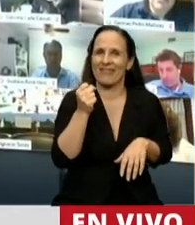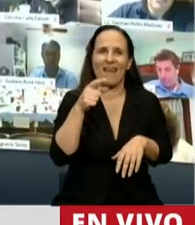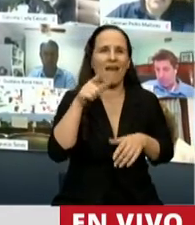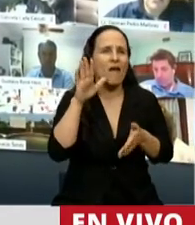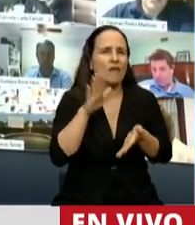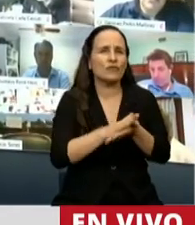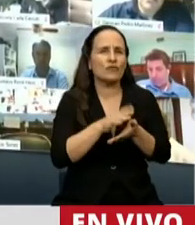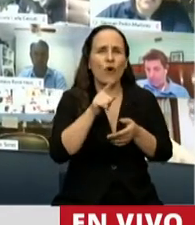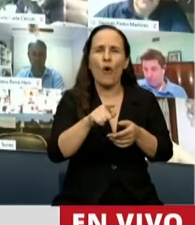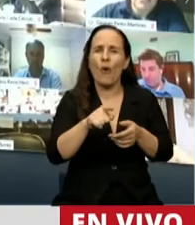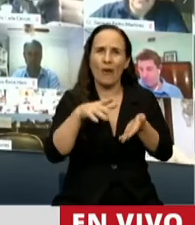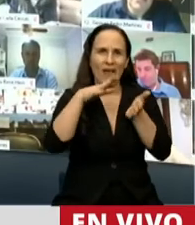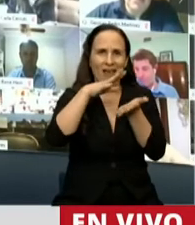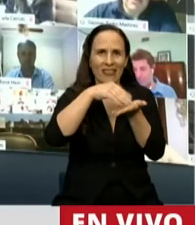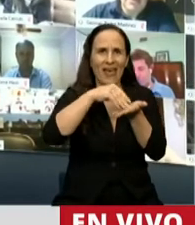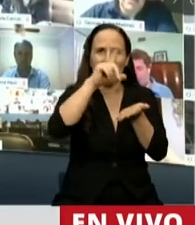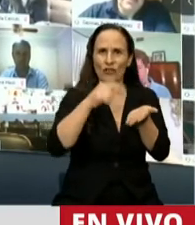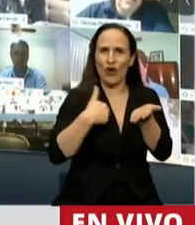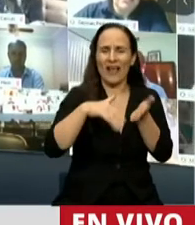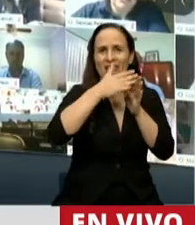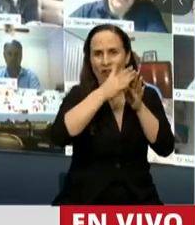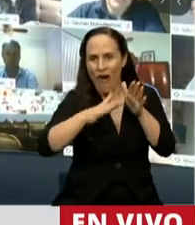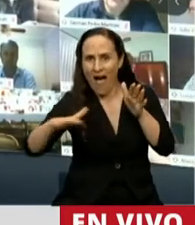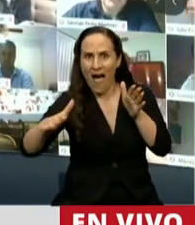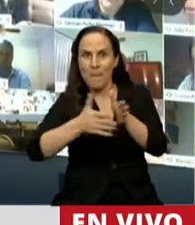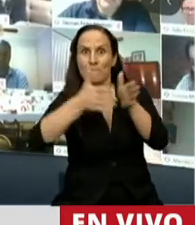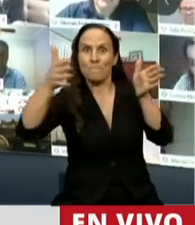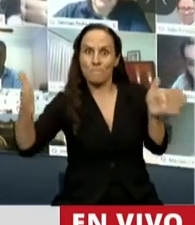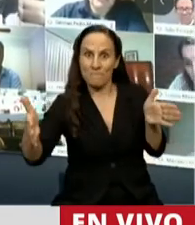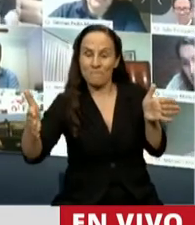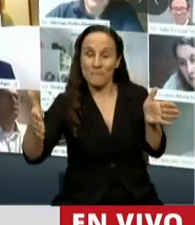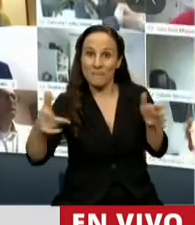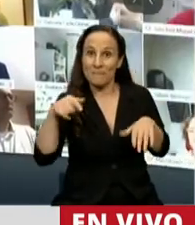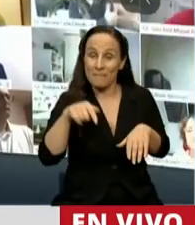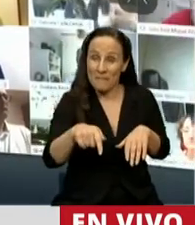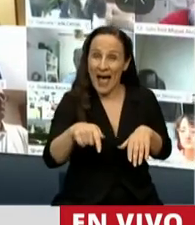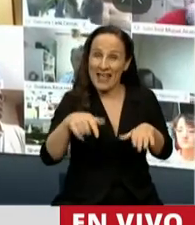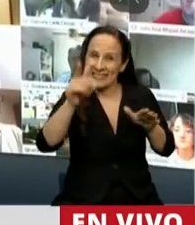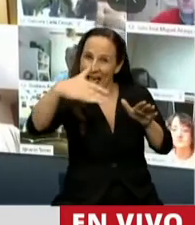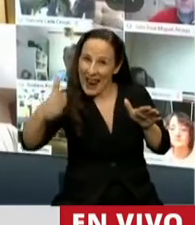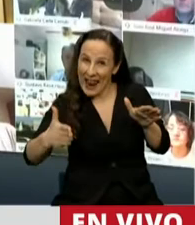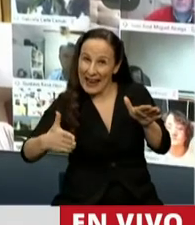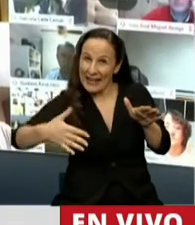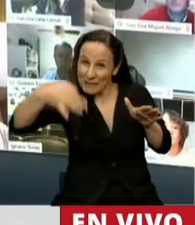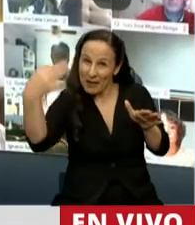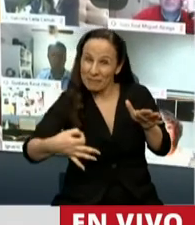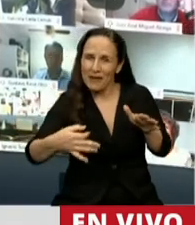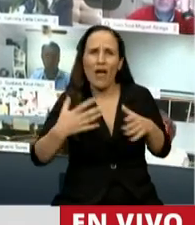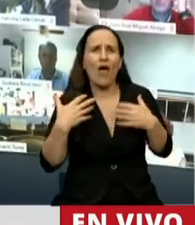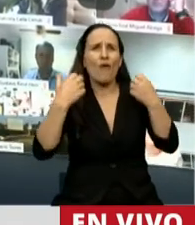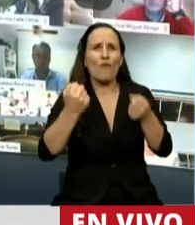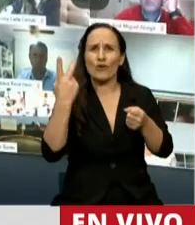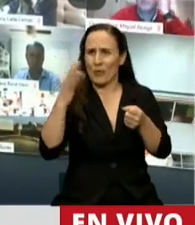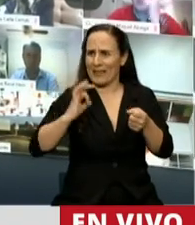la ampliación del territorio nacional argentino que se delimita, el esfuerzo que se hizo durante más de 20